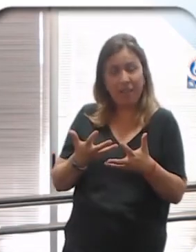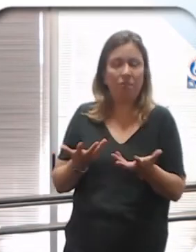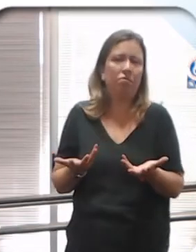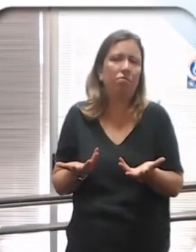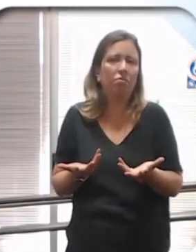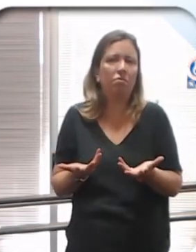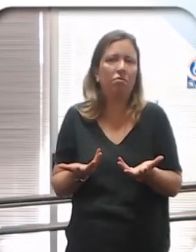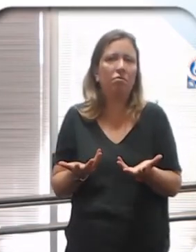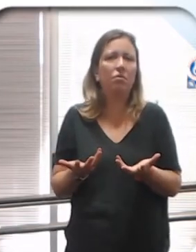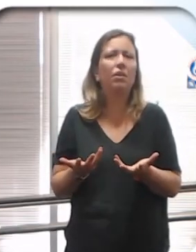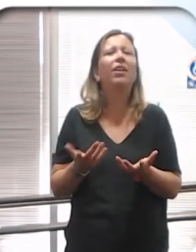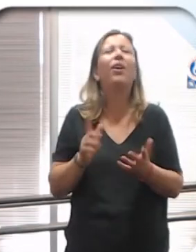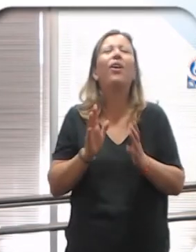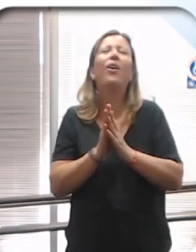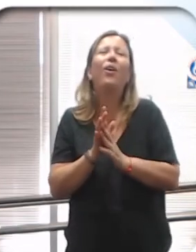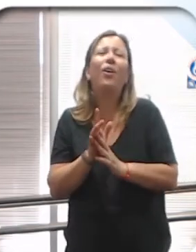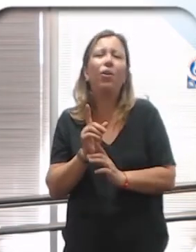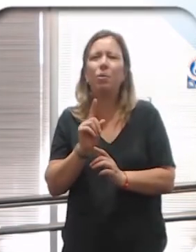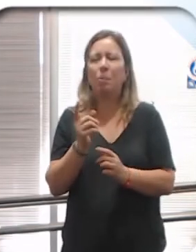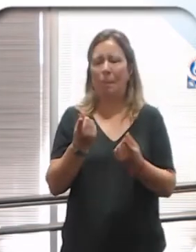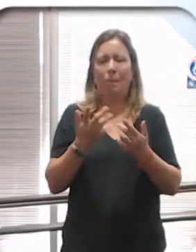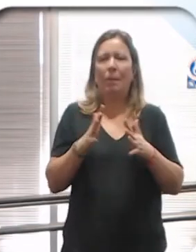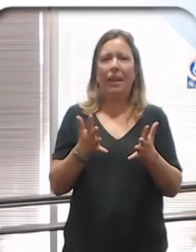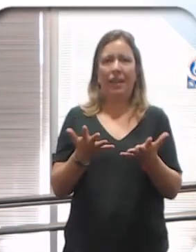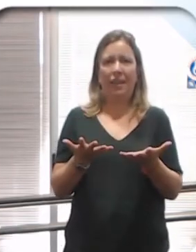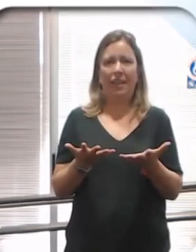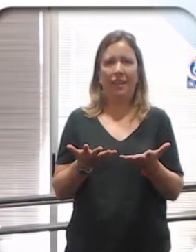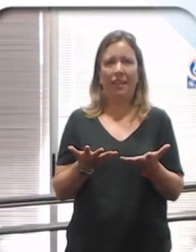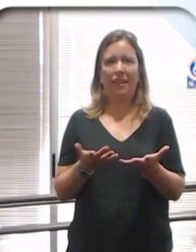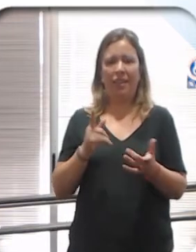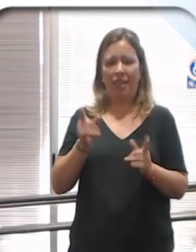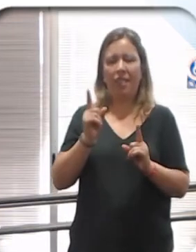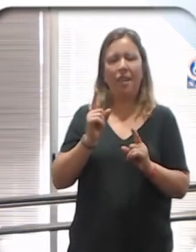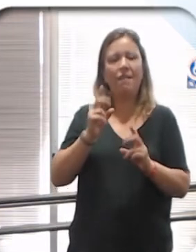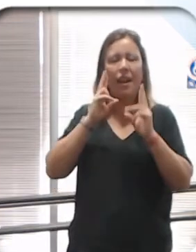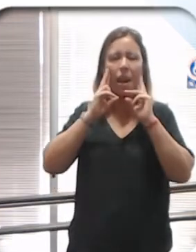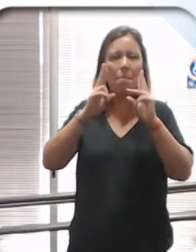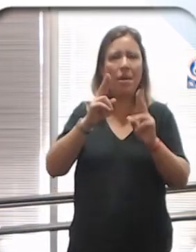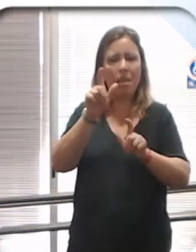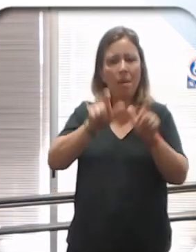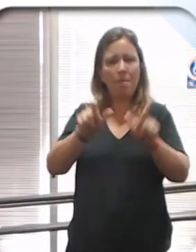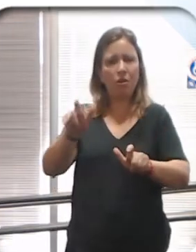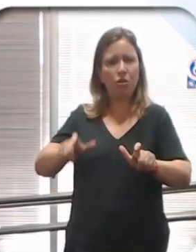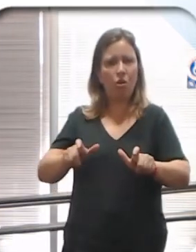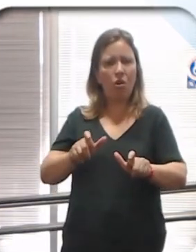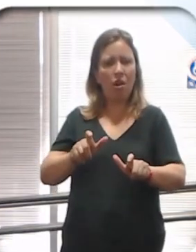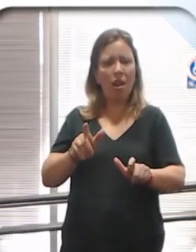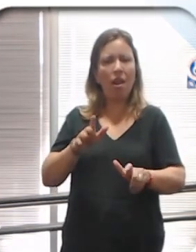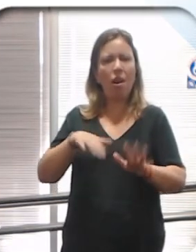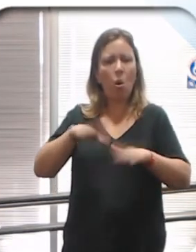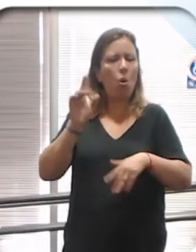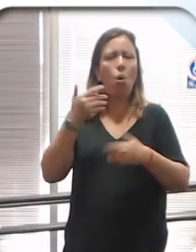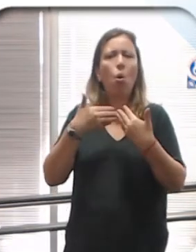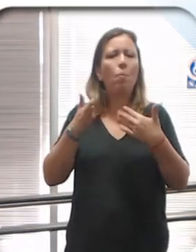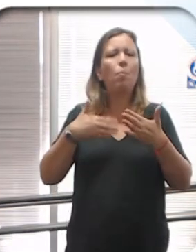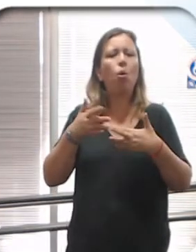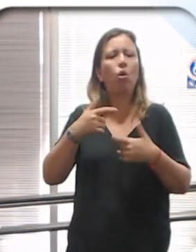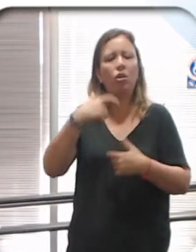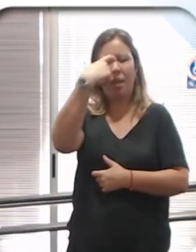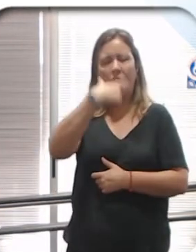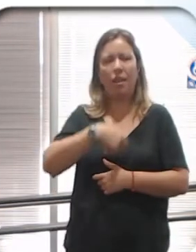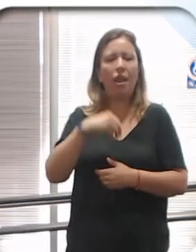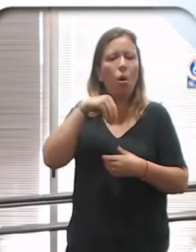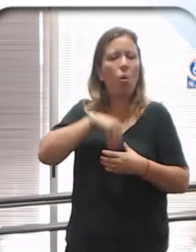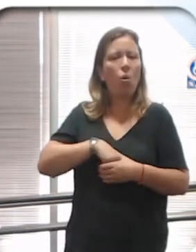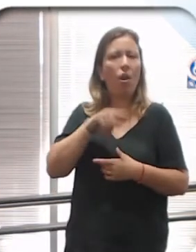¿No? O el cariño. Ay, vení por acá. No, pará. Hay que tenerle respeto a lo que es el cuerpo de esa otra persona, la